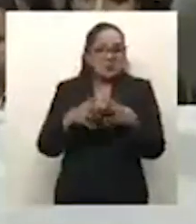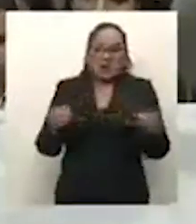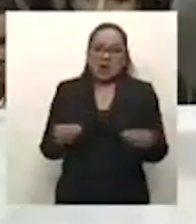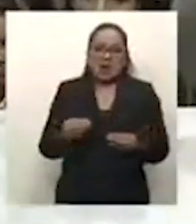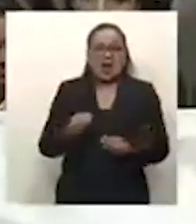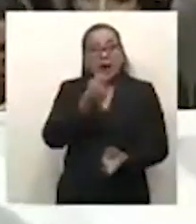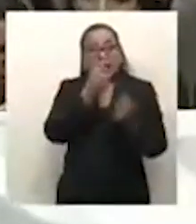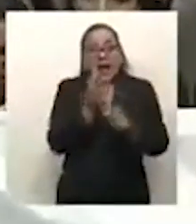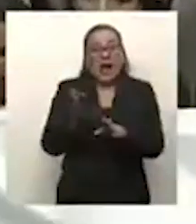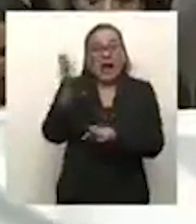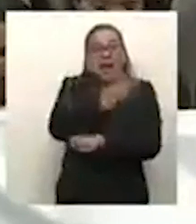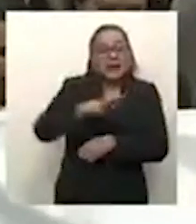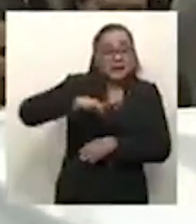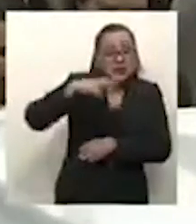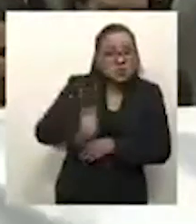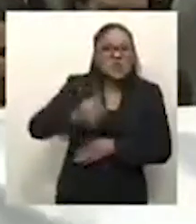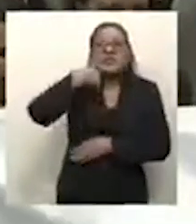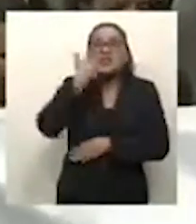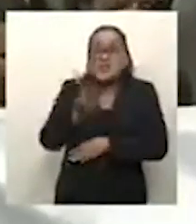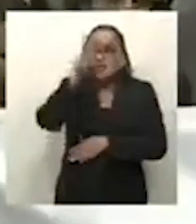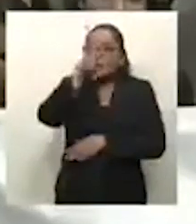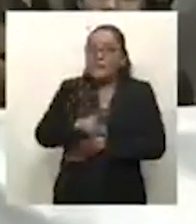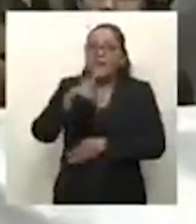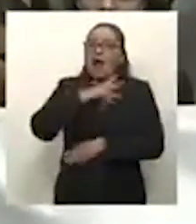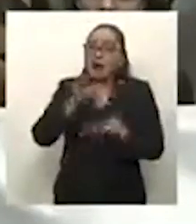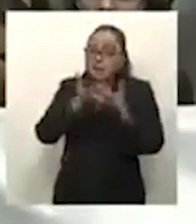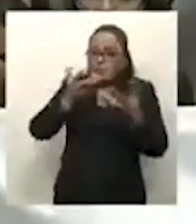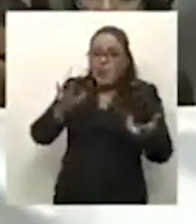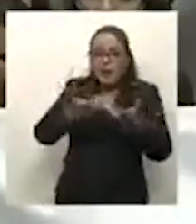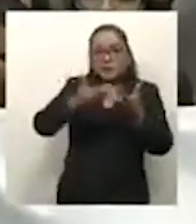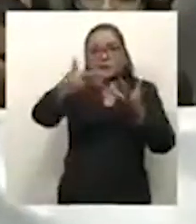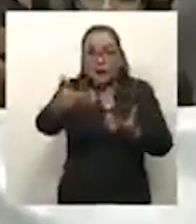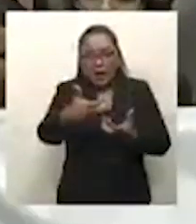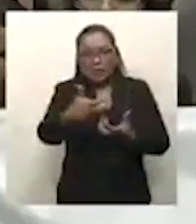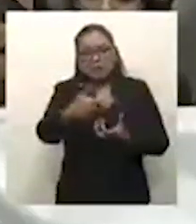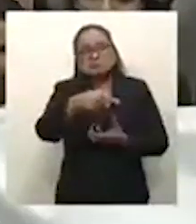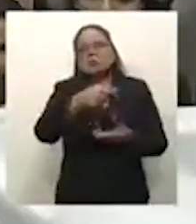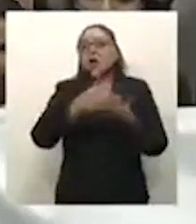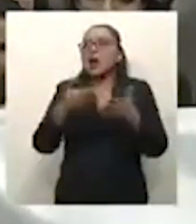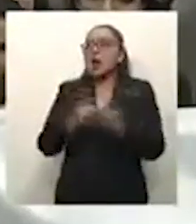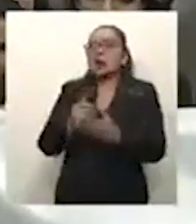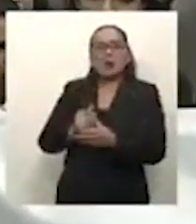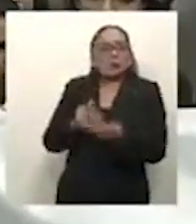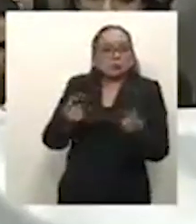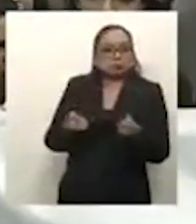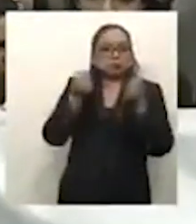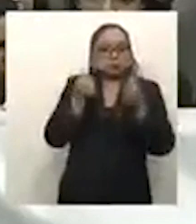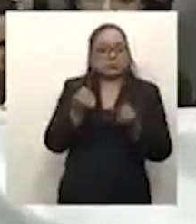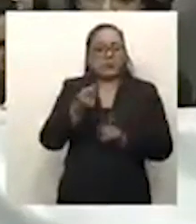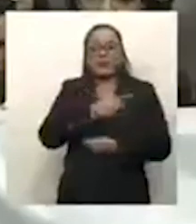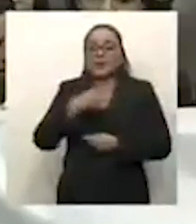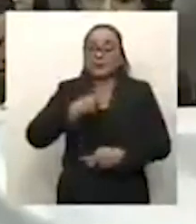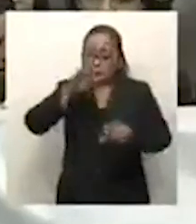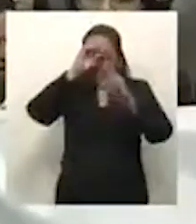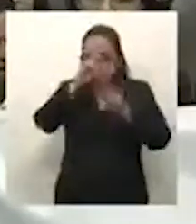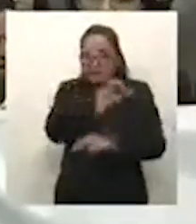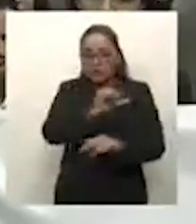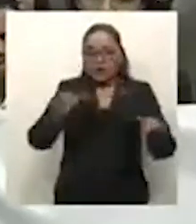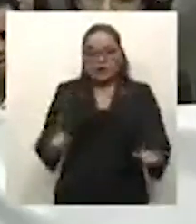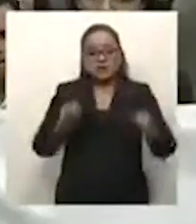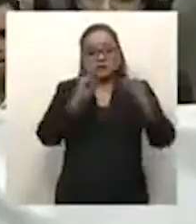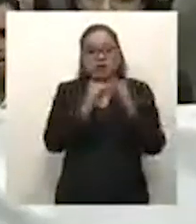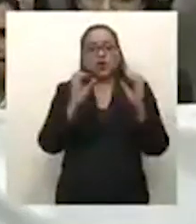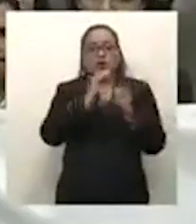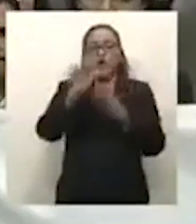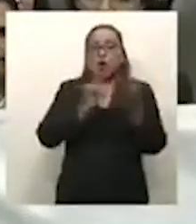parte de quienes lucharon por una real división de poderes, por el respeto a las instituciones y por leyes